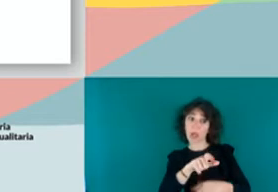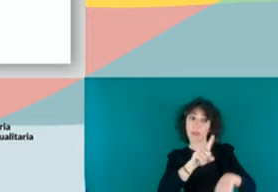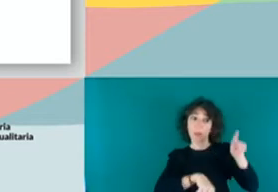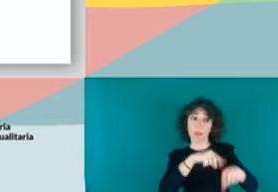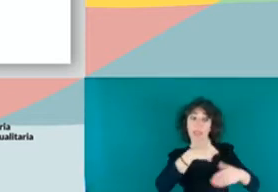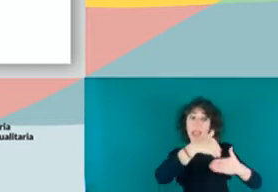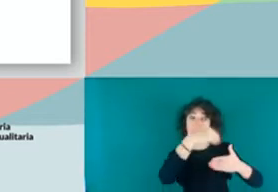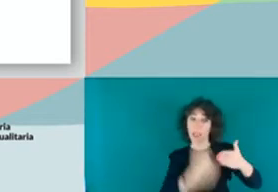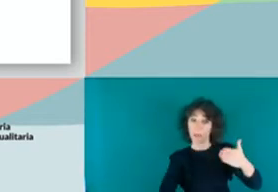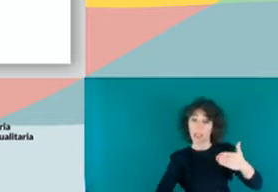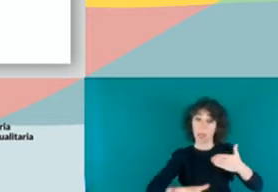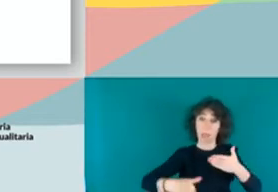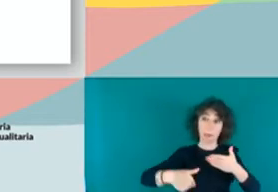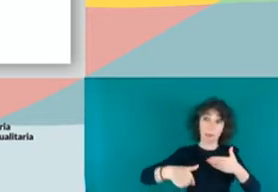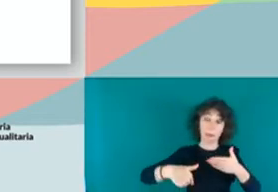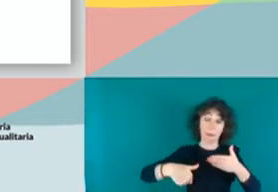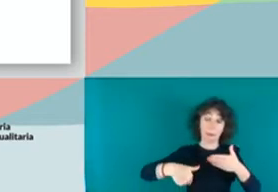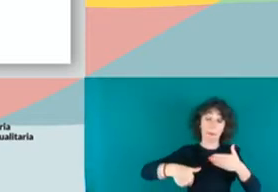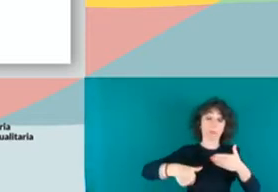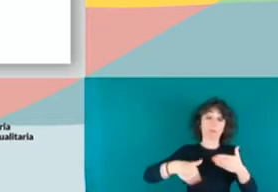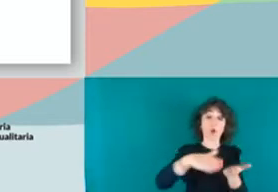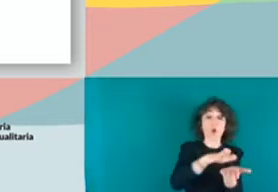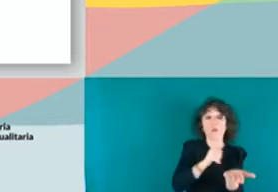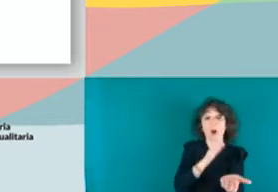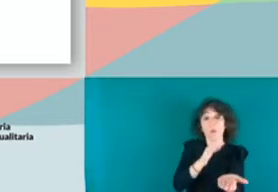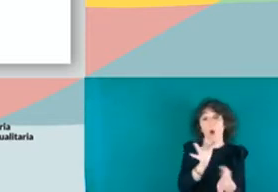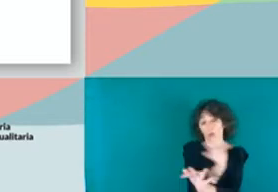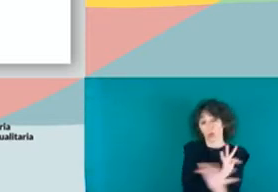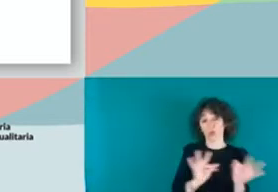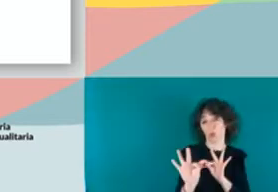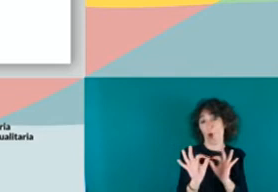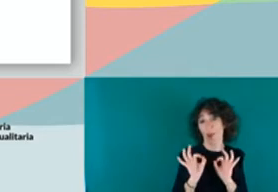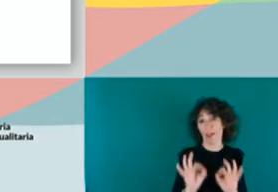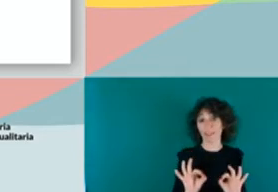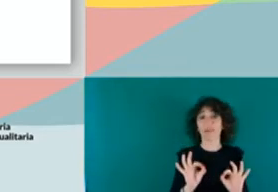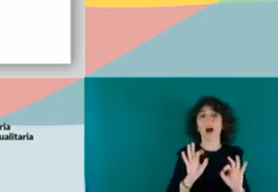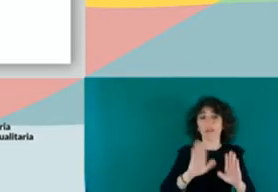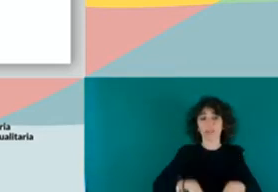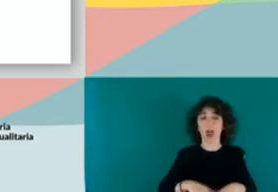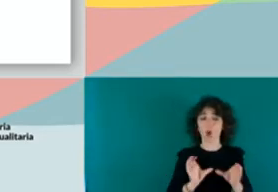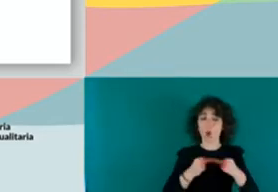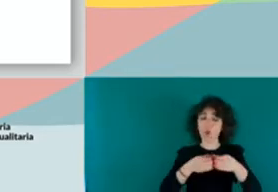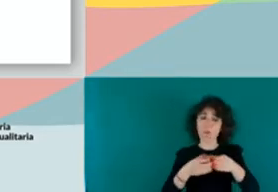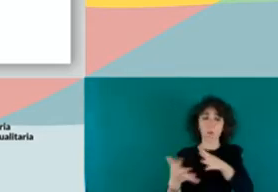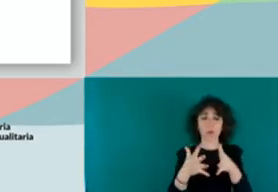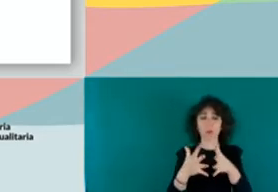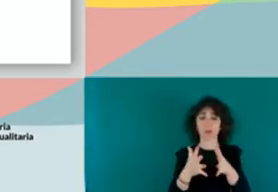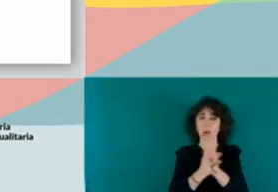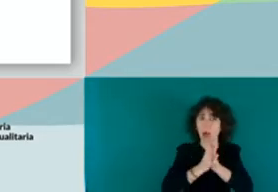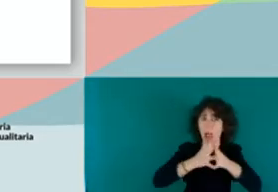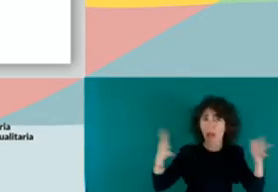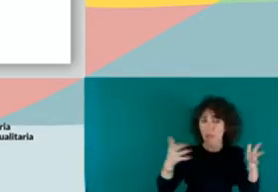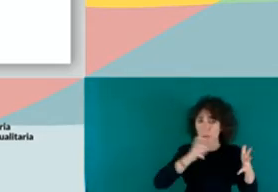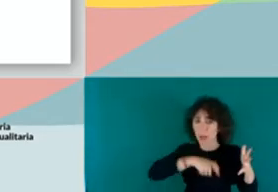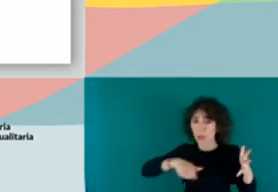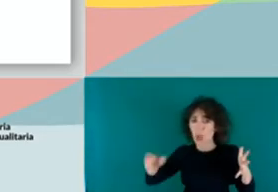cobrar por el turno de oficio, pues atendían a un grupo muy amplio de personas. ¿Y qué hacían? Pues